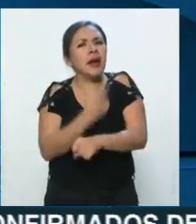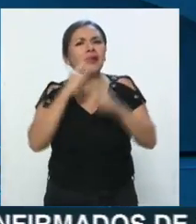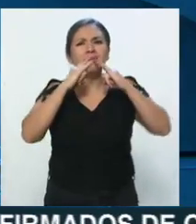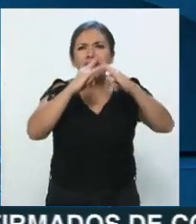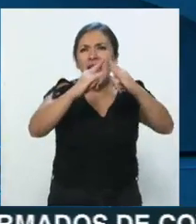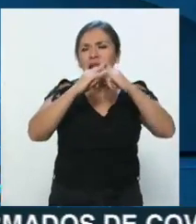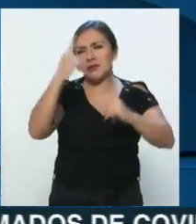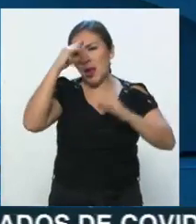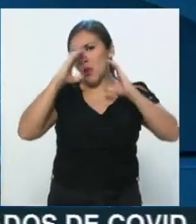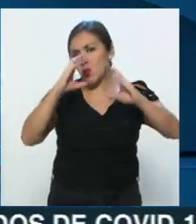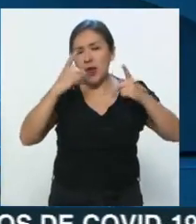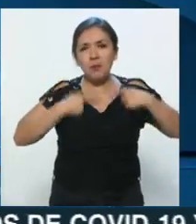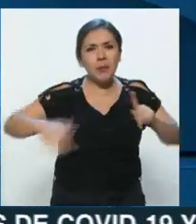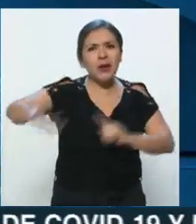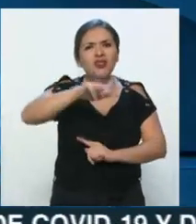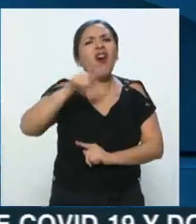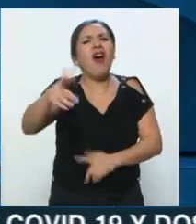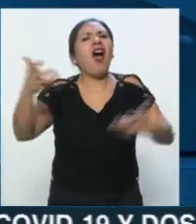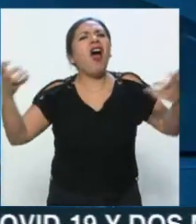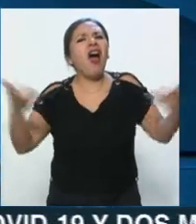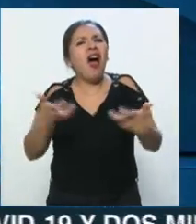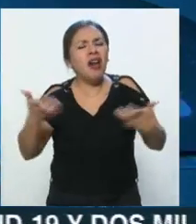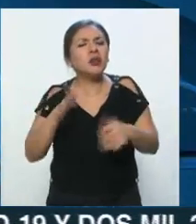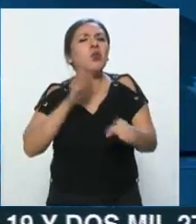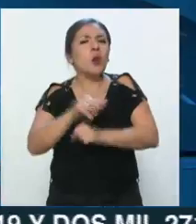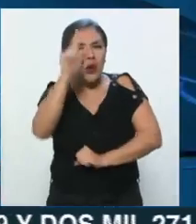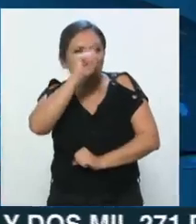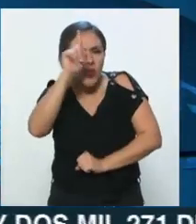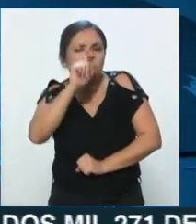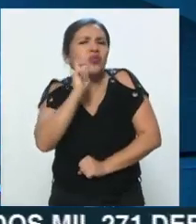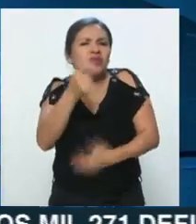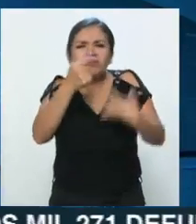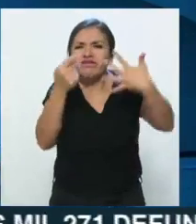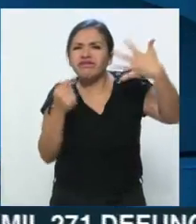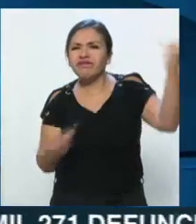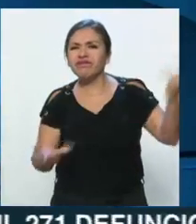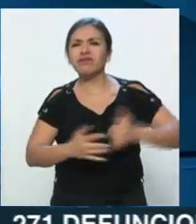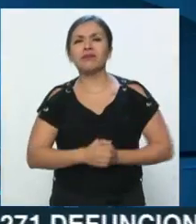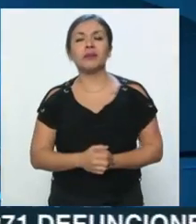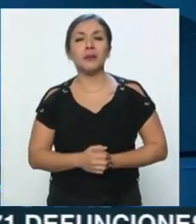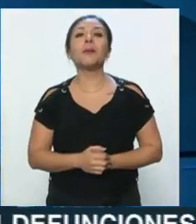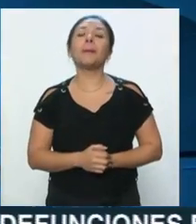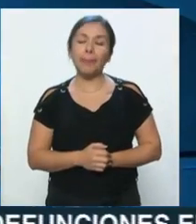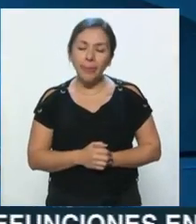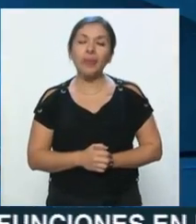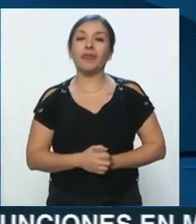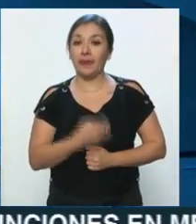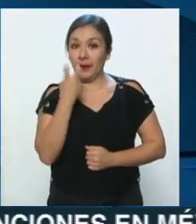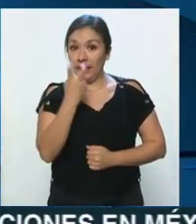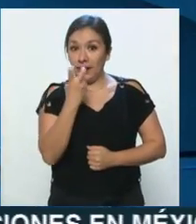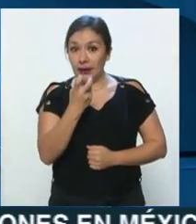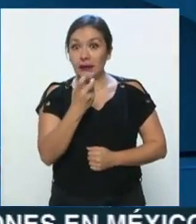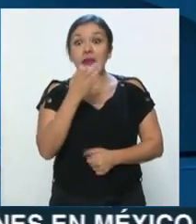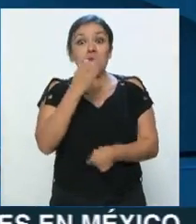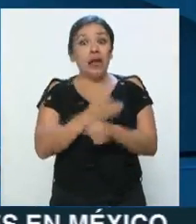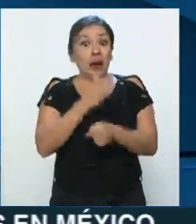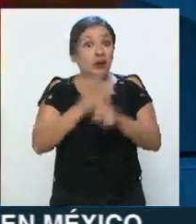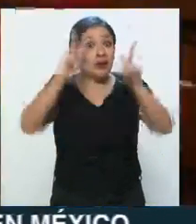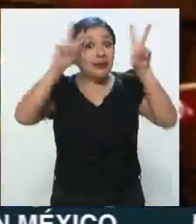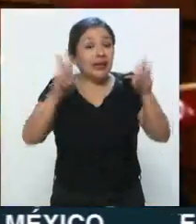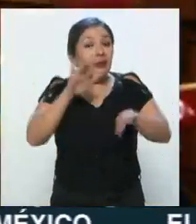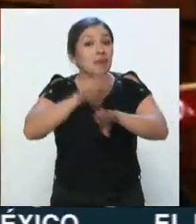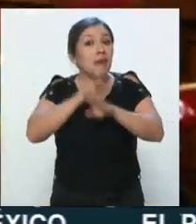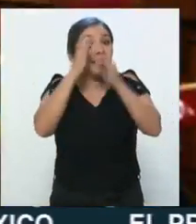cuidar a la gente. ¿Cuáles son las acciones y cuáles las recomendaciones, alcaldesa? Sí, mira, yo creo que este es ahora el tema